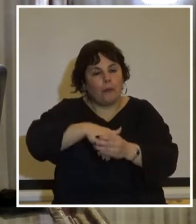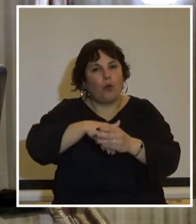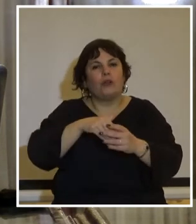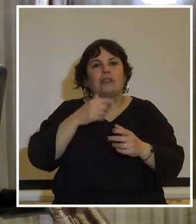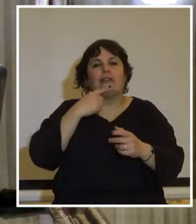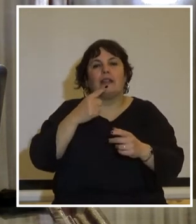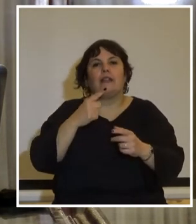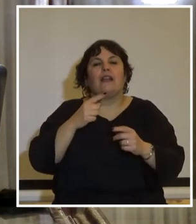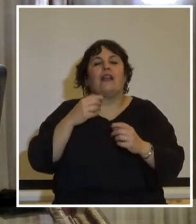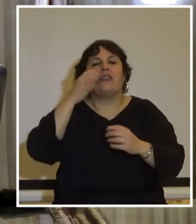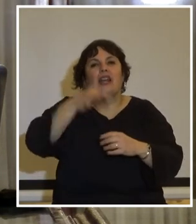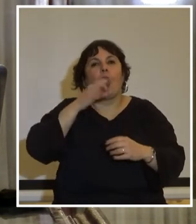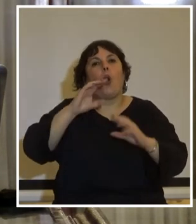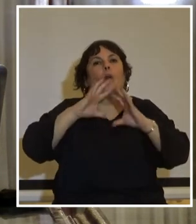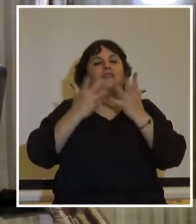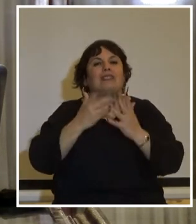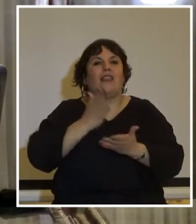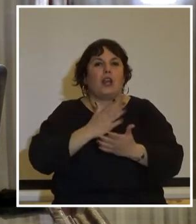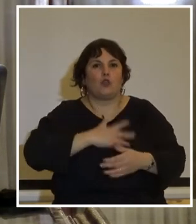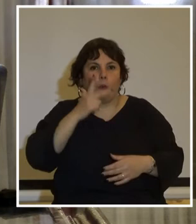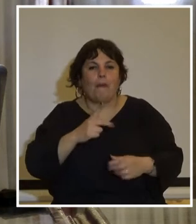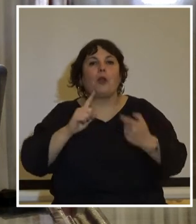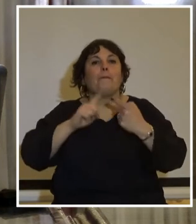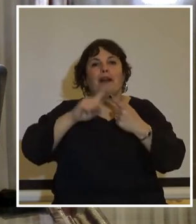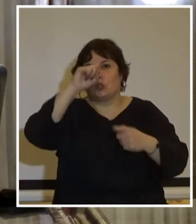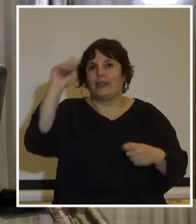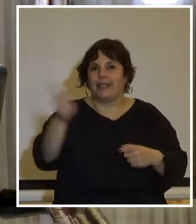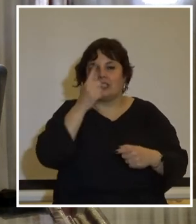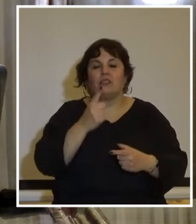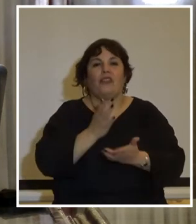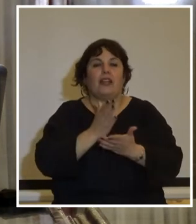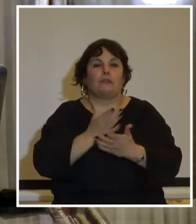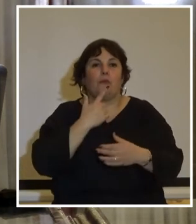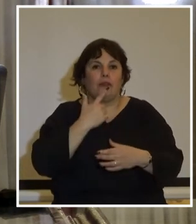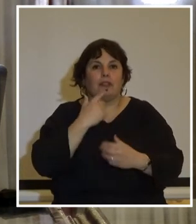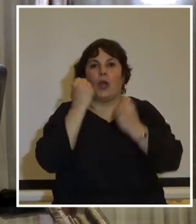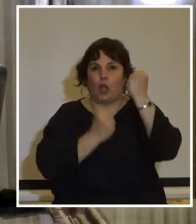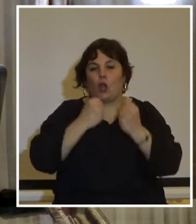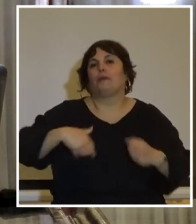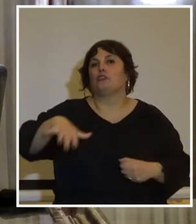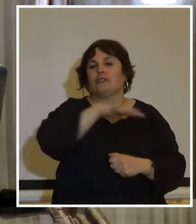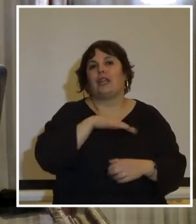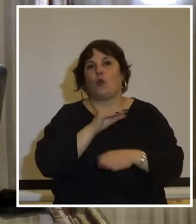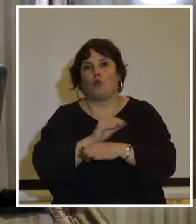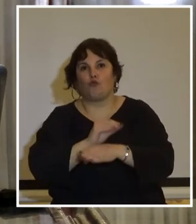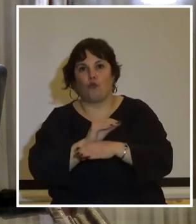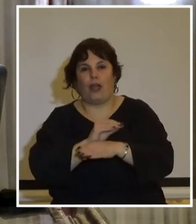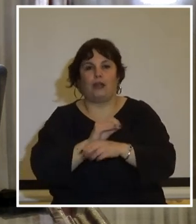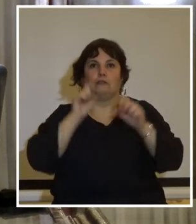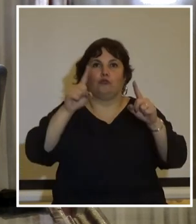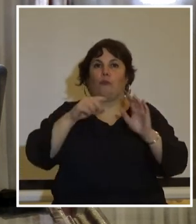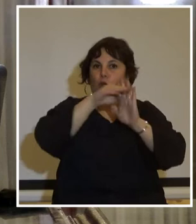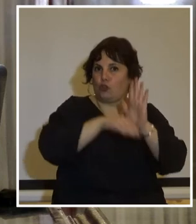la declaración universal de derechos humanos los pactos internacionales de derechos civiles y políticos y económicos sociales y culturales y sus respectivos